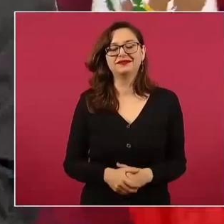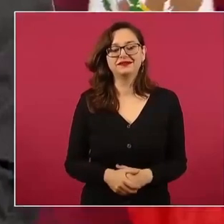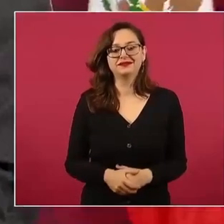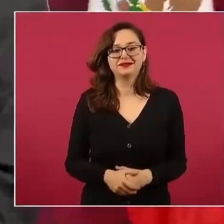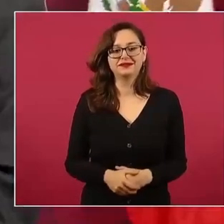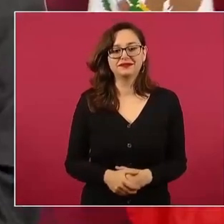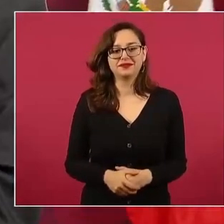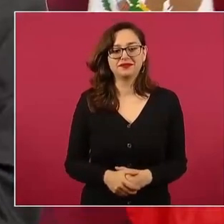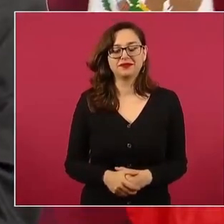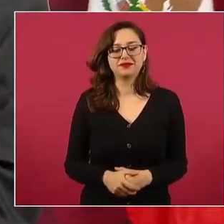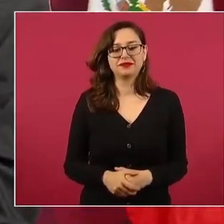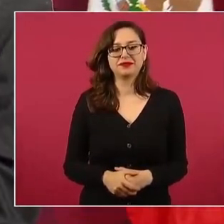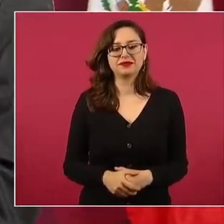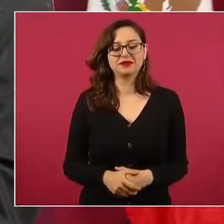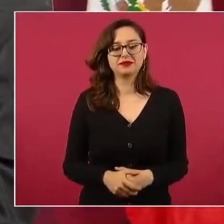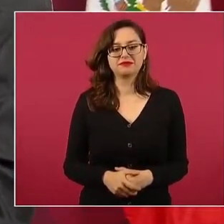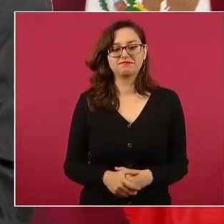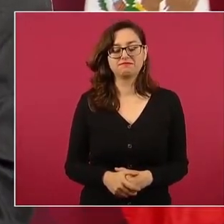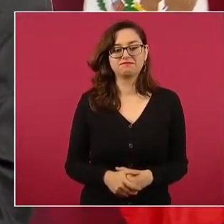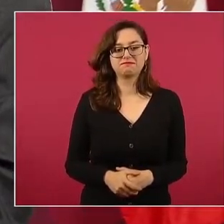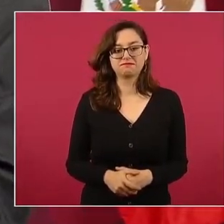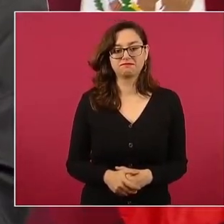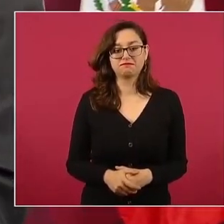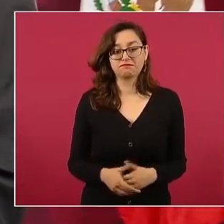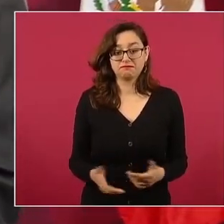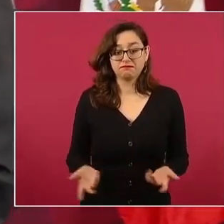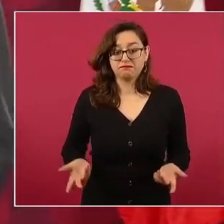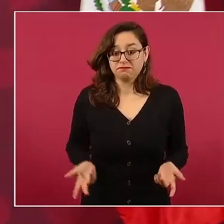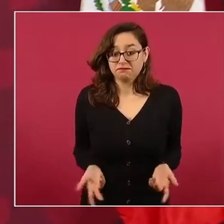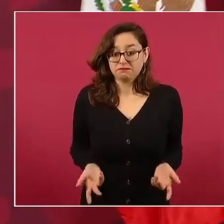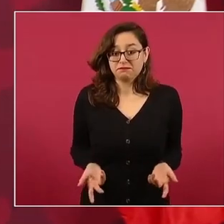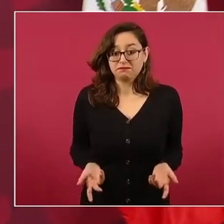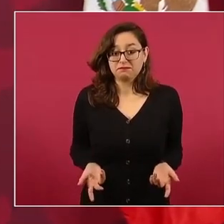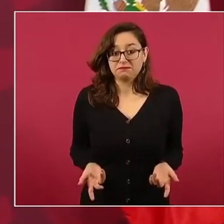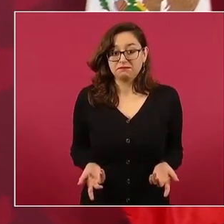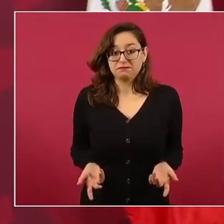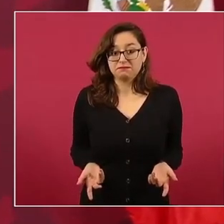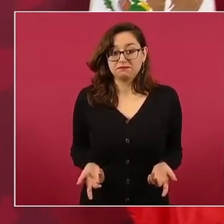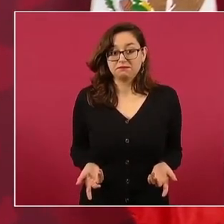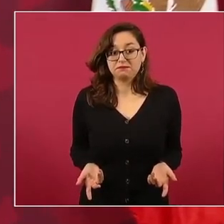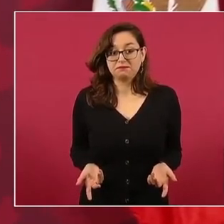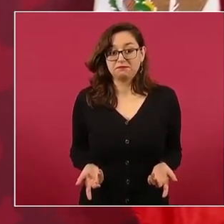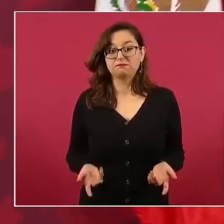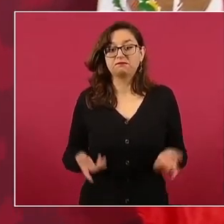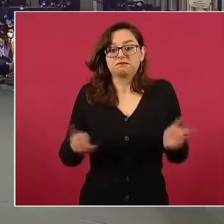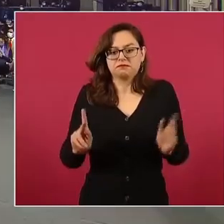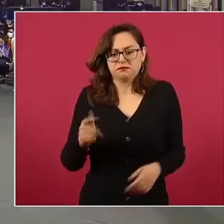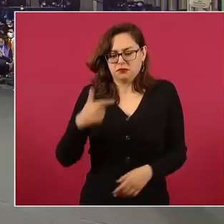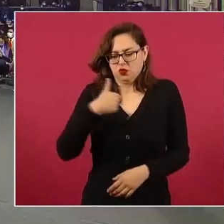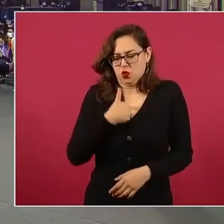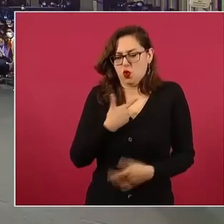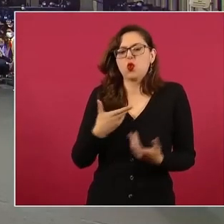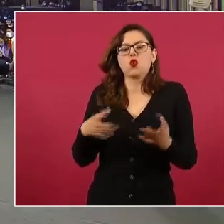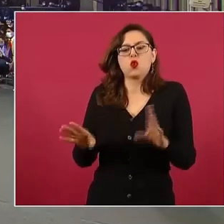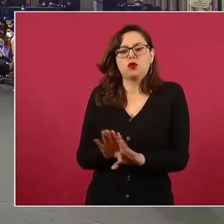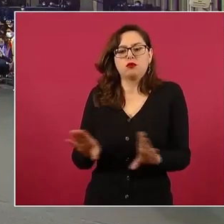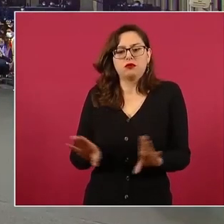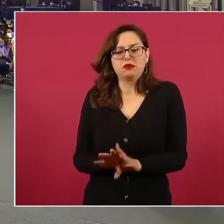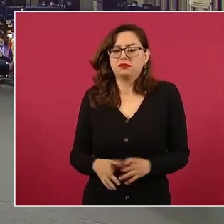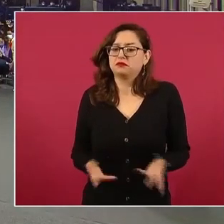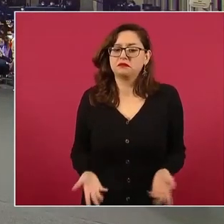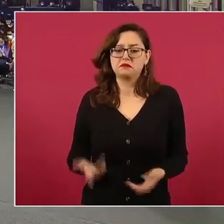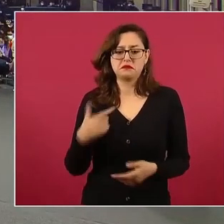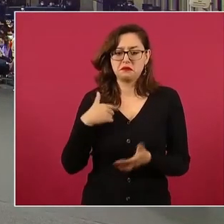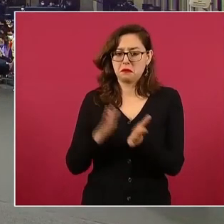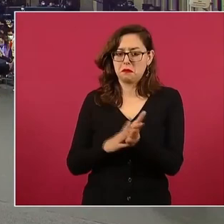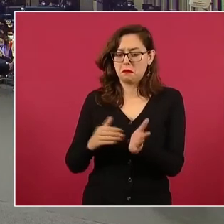Pero ¿qué hacíamos?, ¿qué hacía? Con mis volantes me